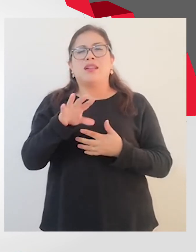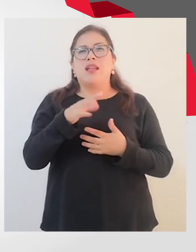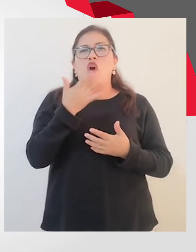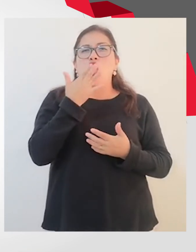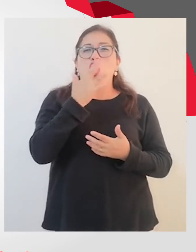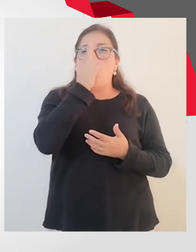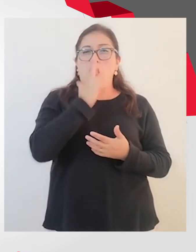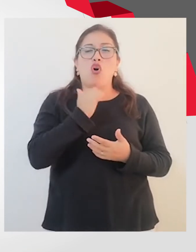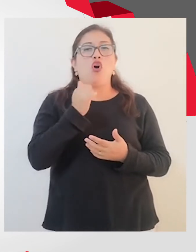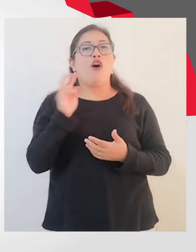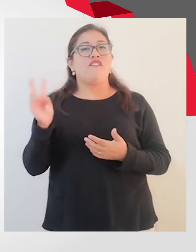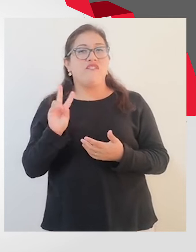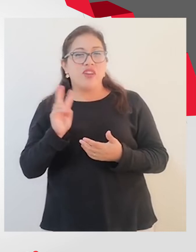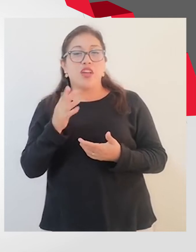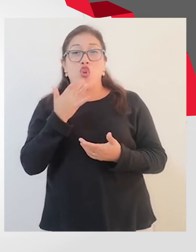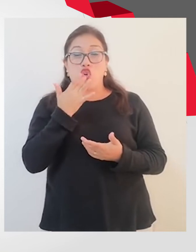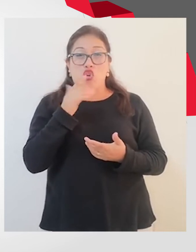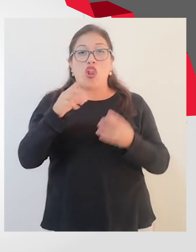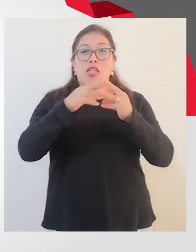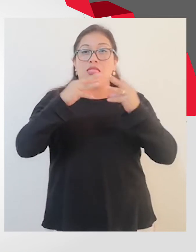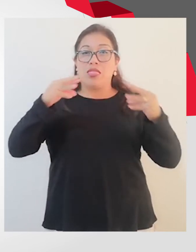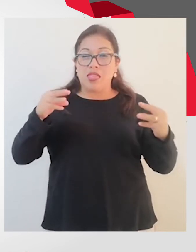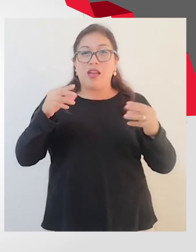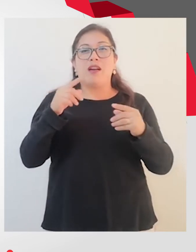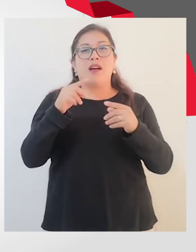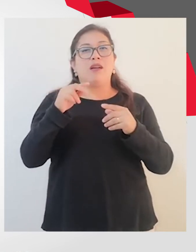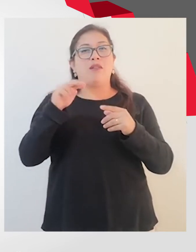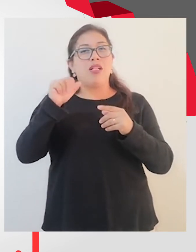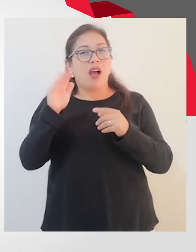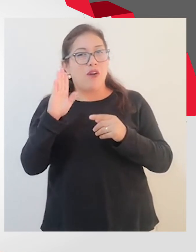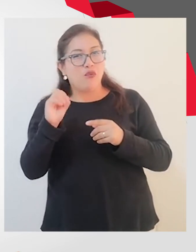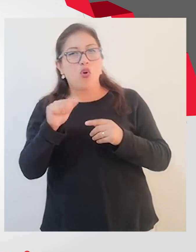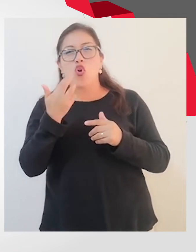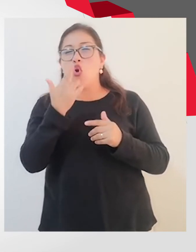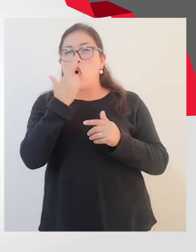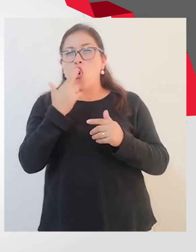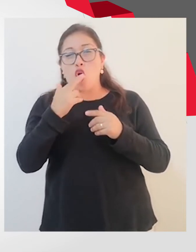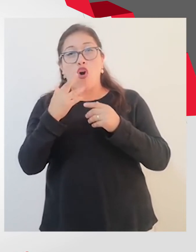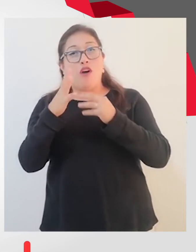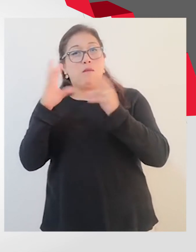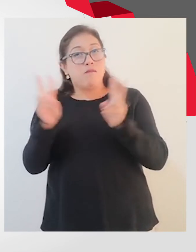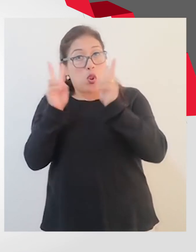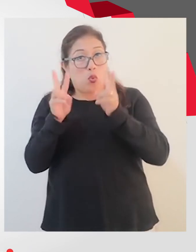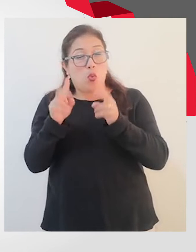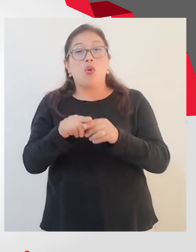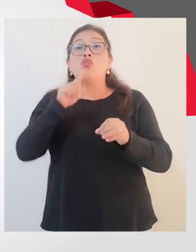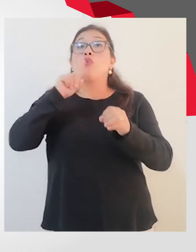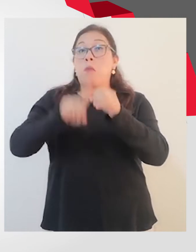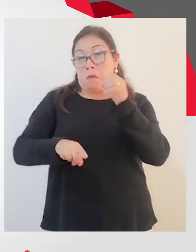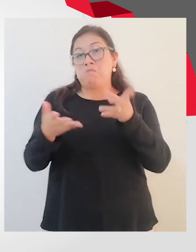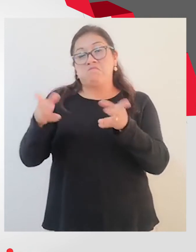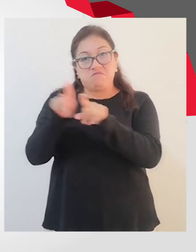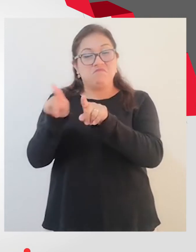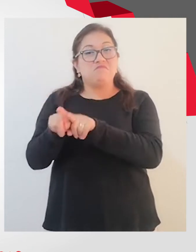pimientos rojos y verdes, la espinaca, el nabo y otras verduras de hoja. También se puede encontrar en el